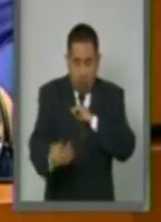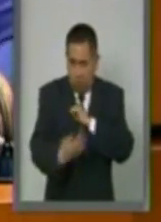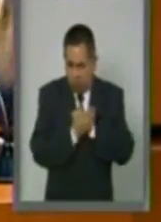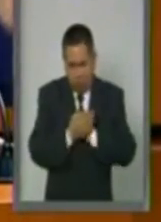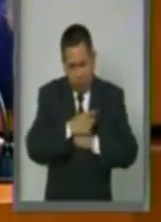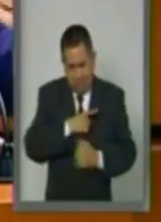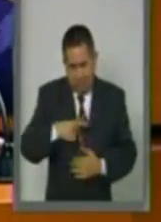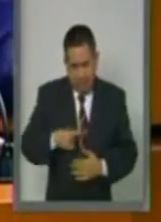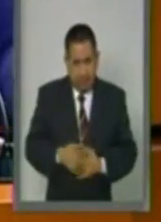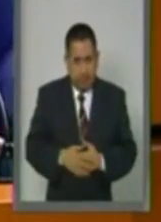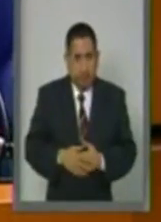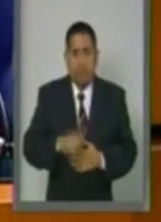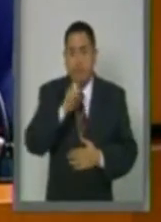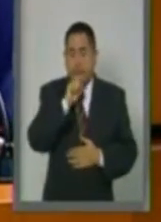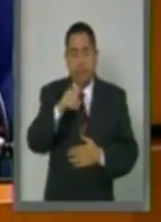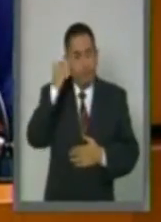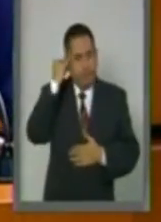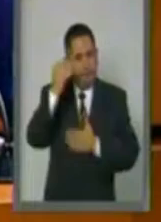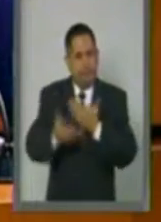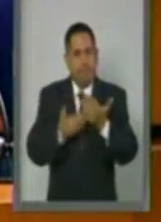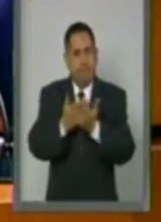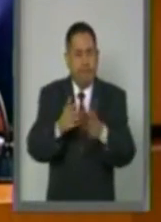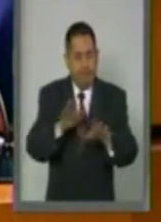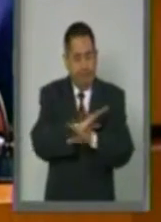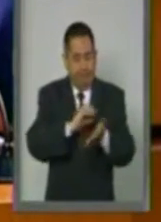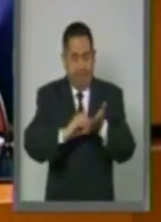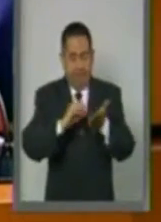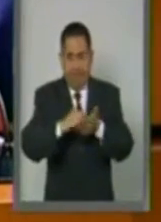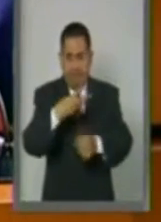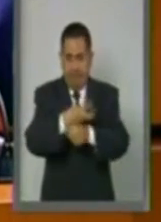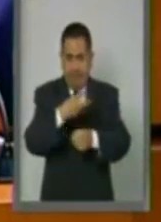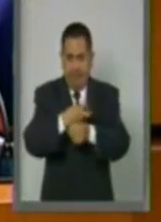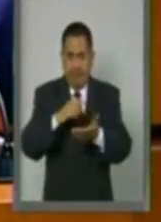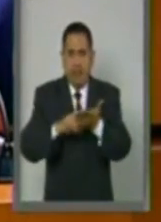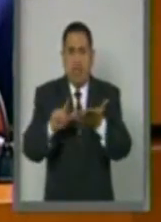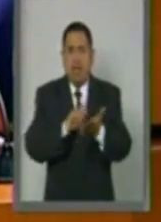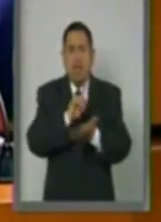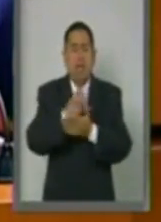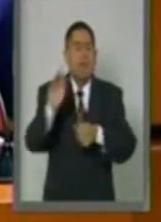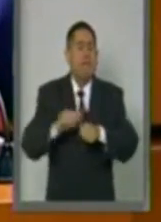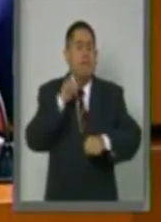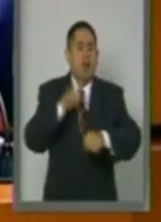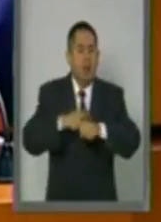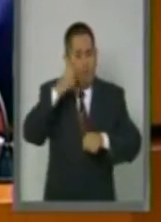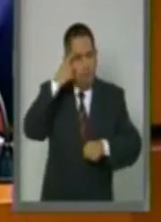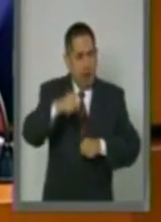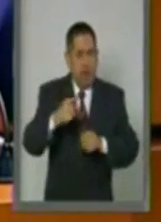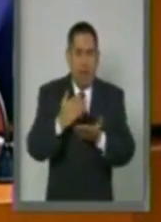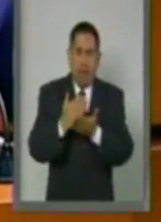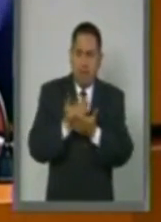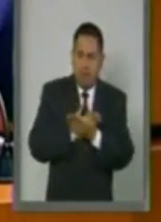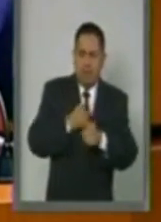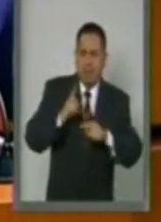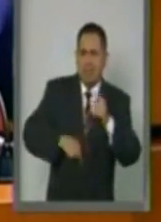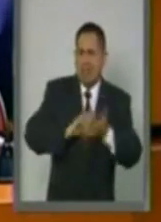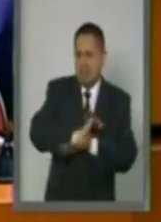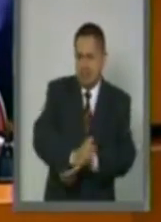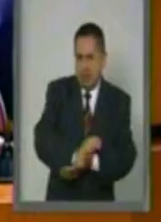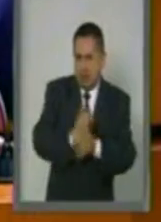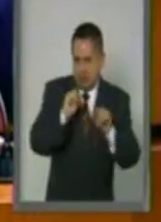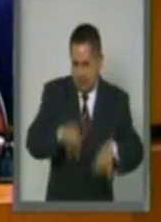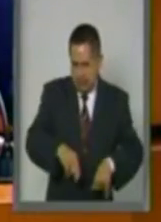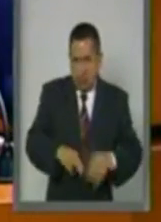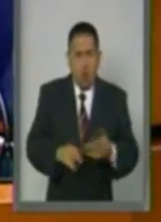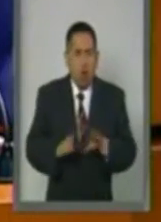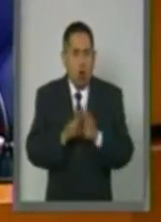Y también estamos proponiendo reformar la fracción tercera de la Ley Federal para prevenir y eliminar la discriminación